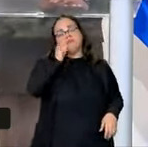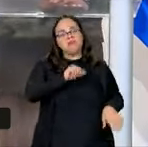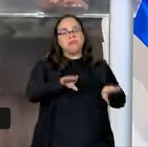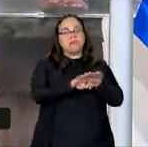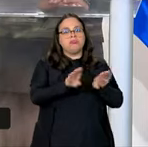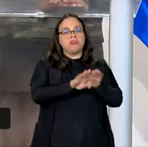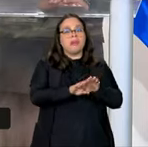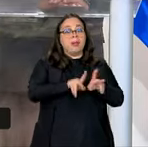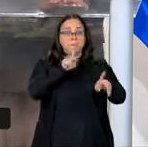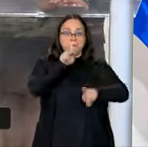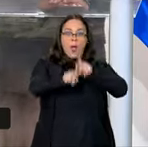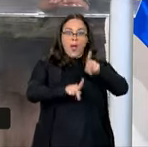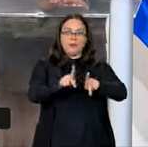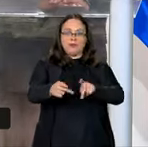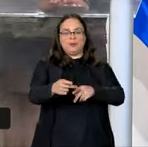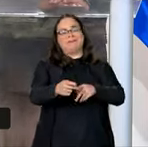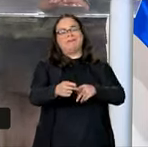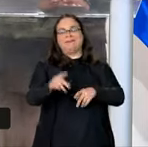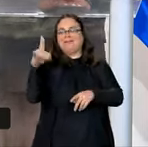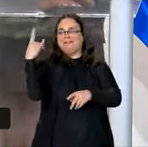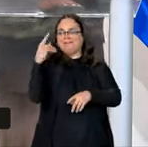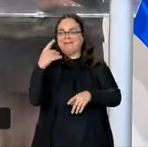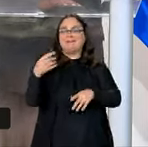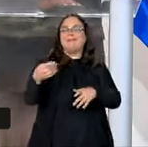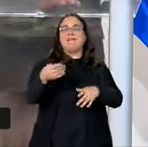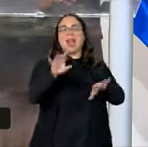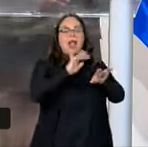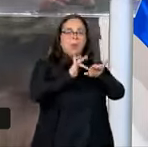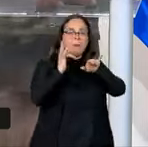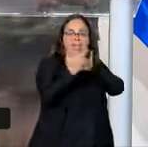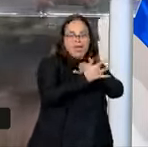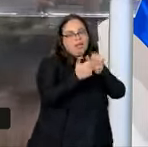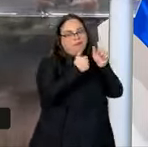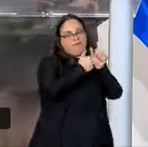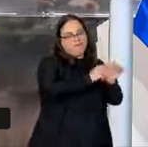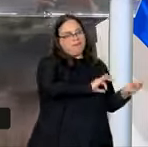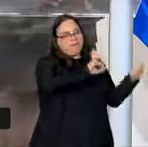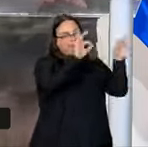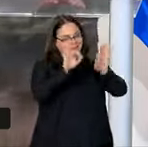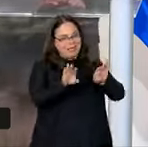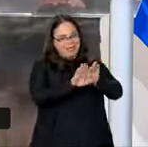pueblo boliviano que está nos acompañando por los medios de comunicación y redes sociales.